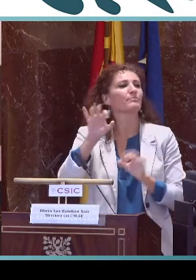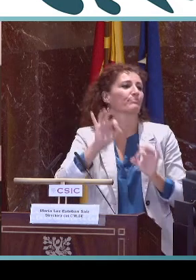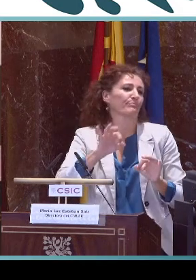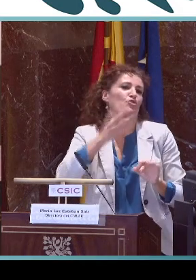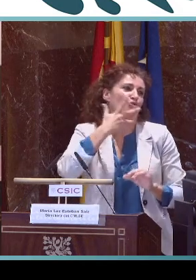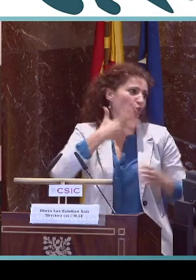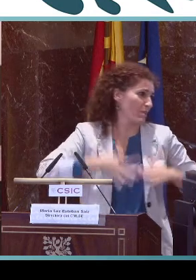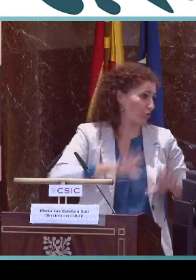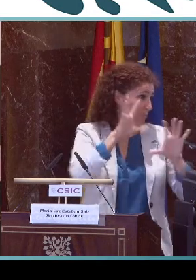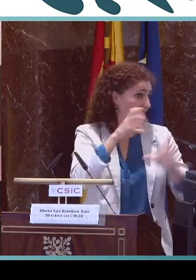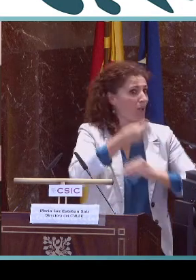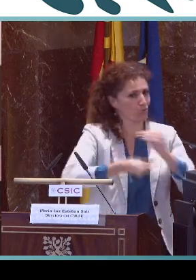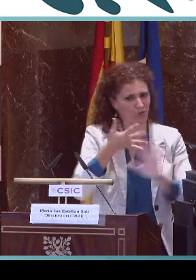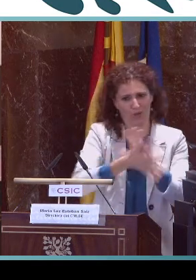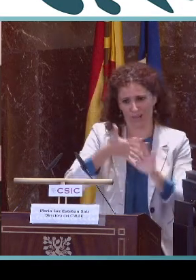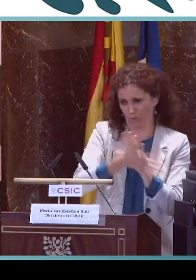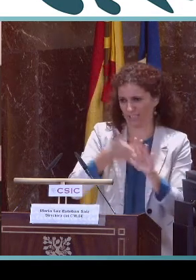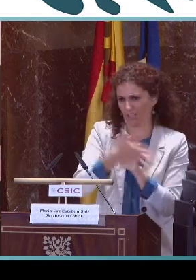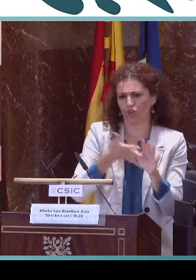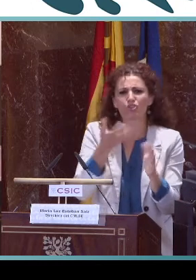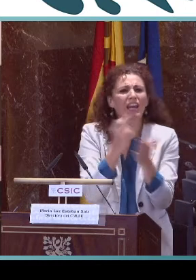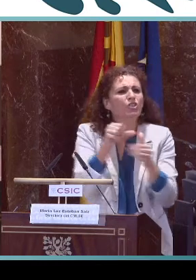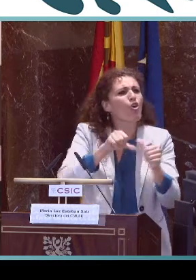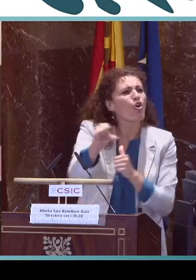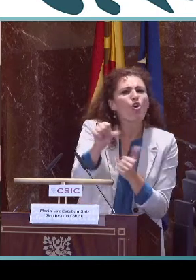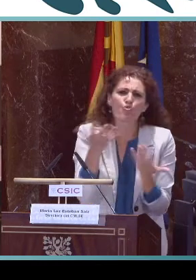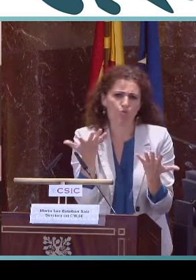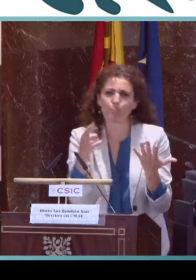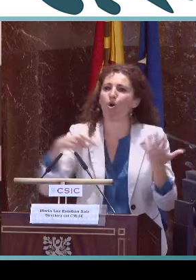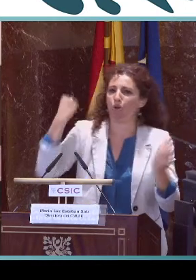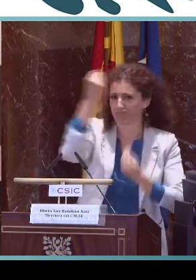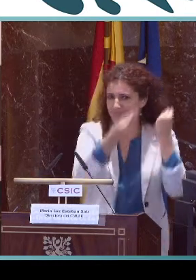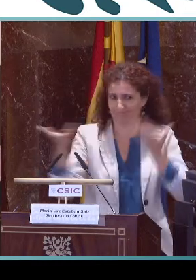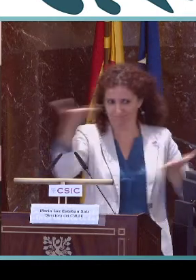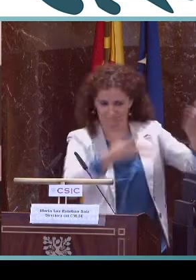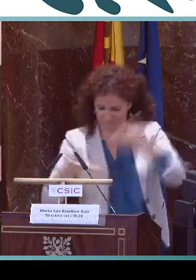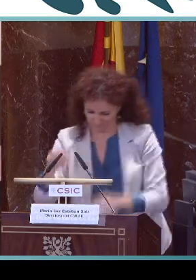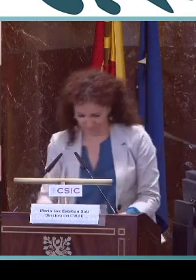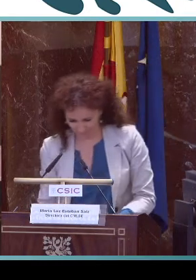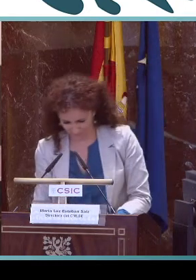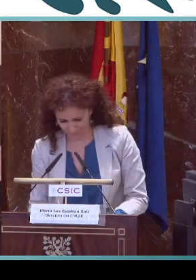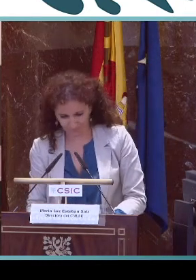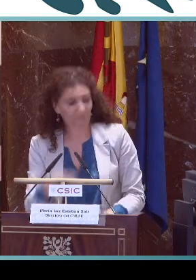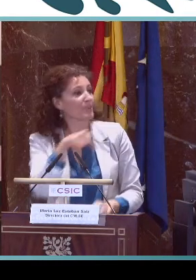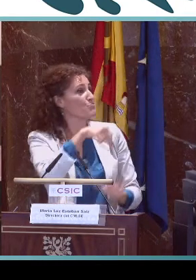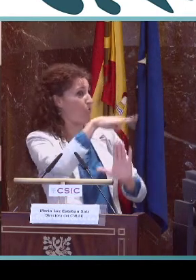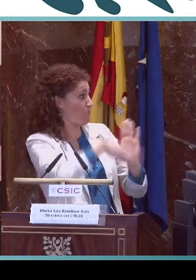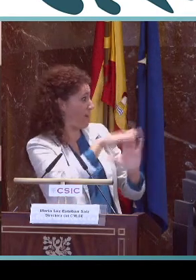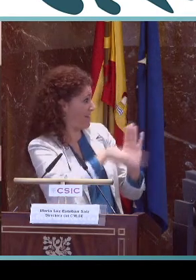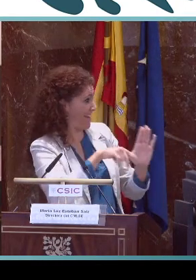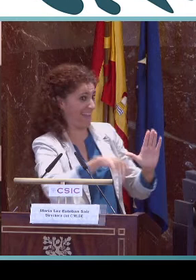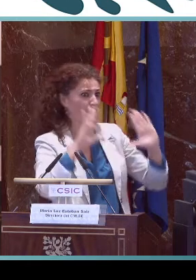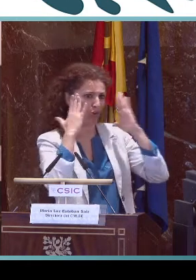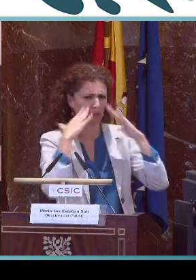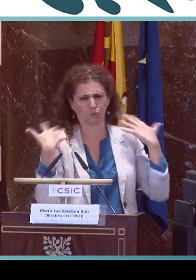un reto que nos marcamos de cara al futuro en cuanto al conocimiento, aprendizaje y desarrollo de esta lengua. Y para ello